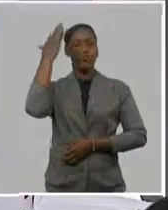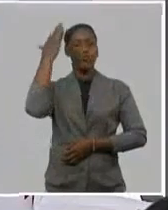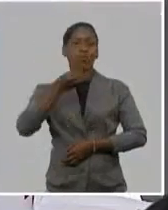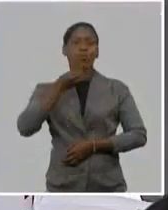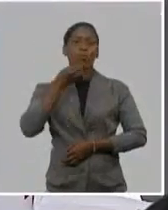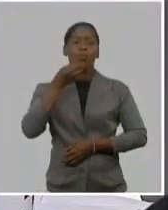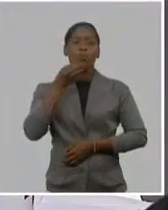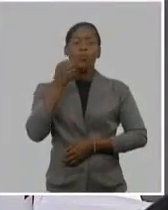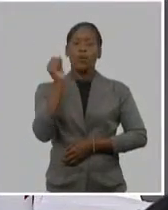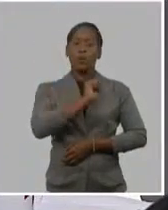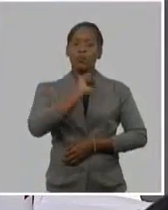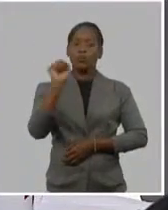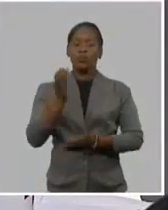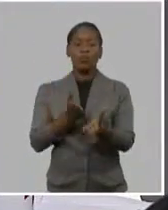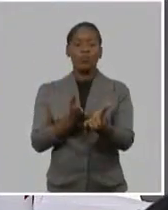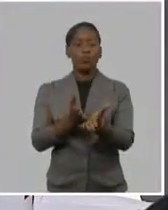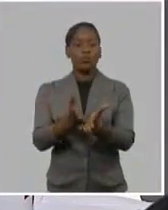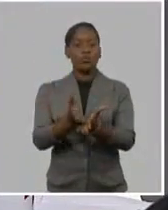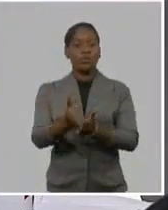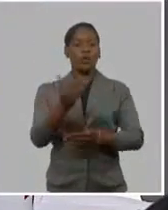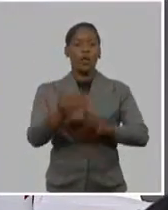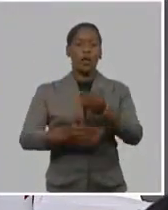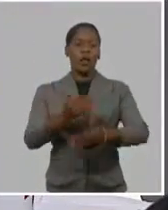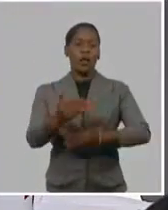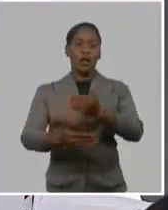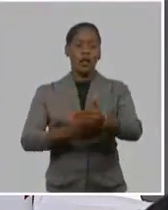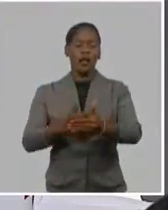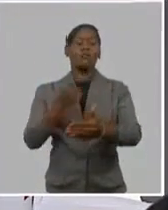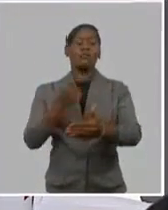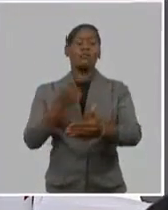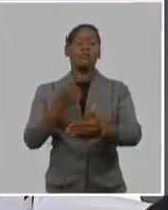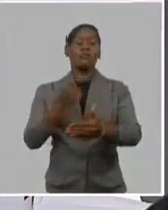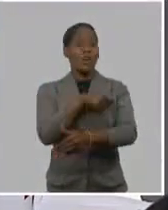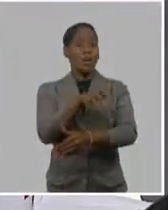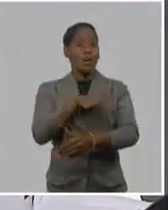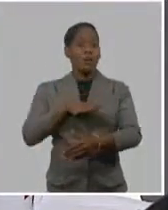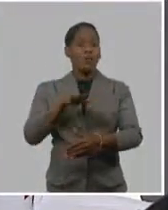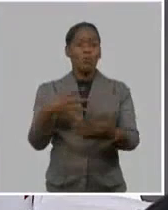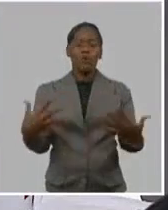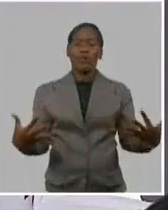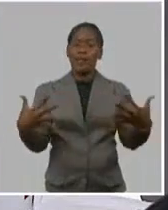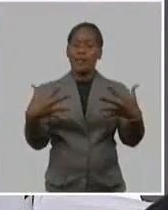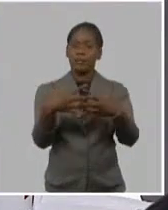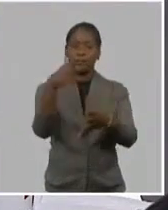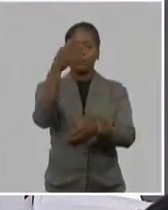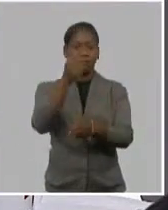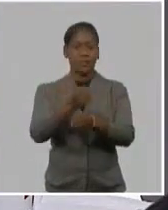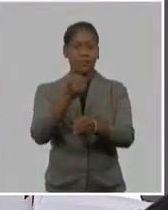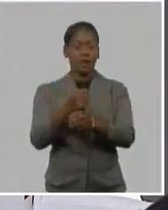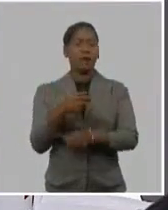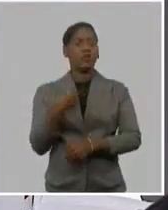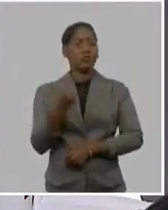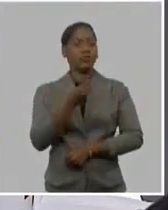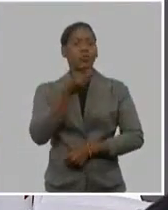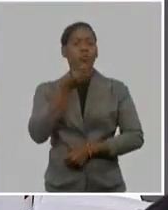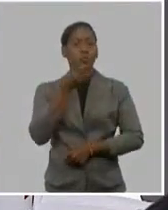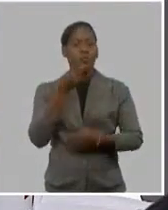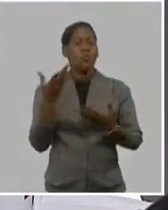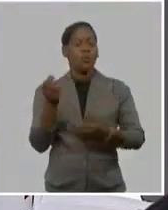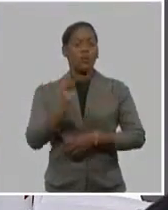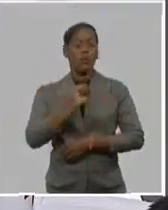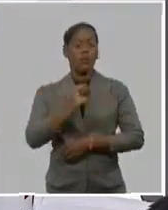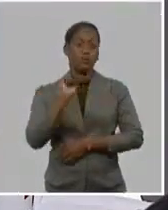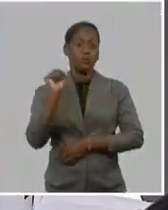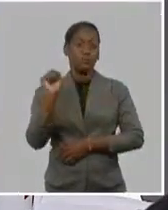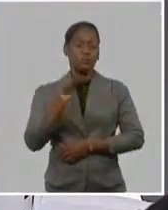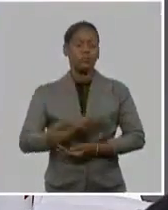pueblo para seguir adelante. En la nación cubana hay un mismo porque podemos vencer las dificultades. Y